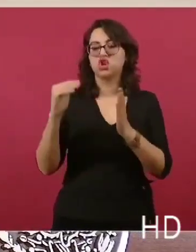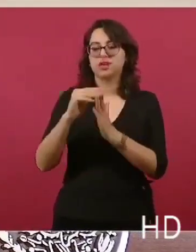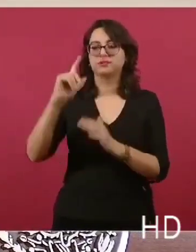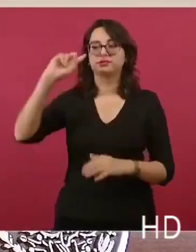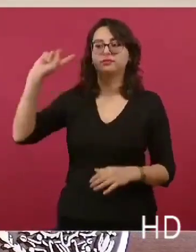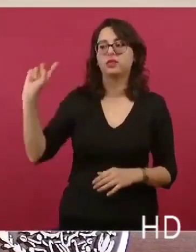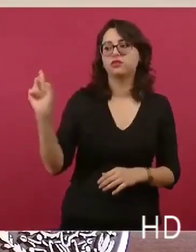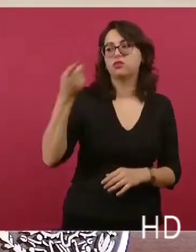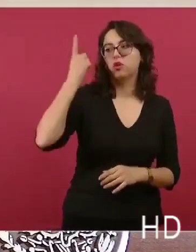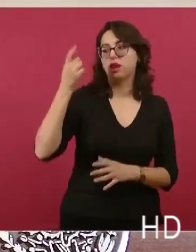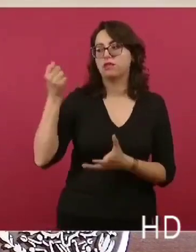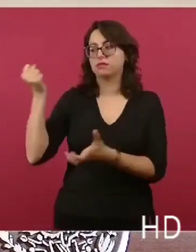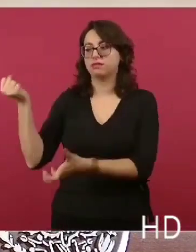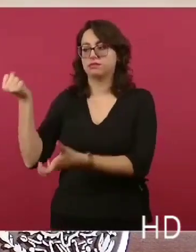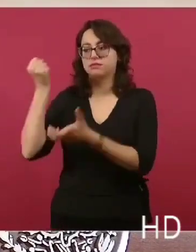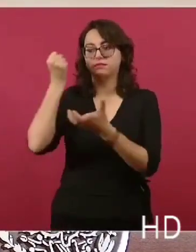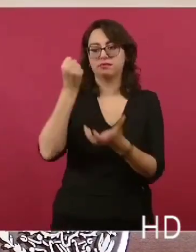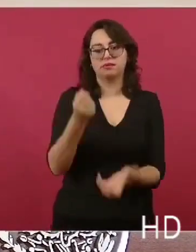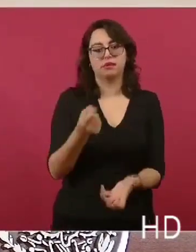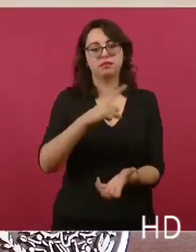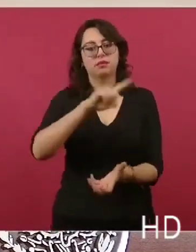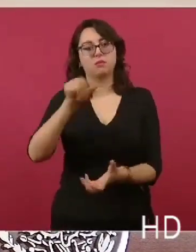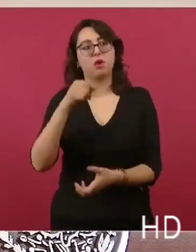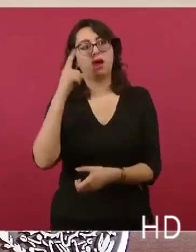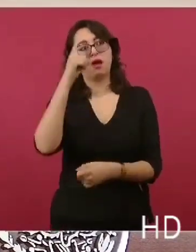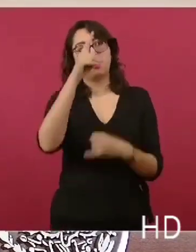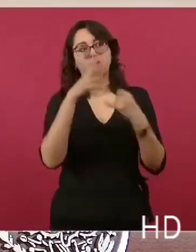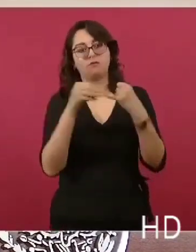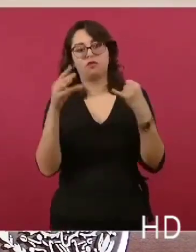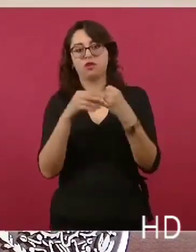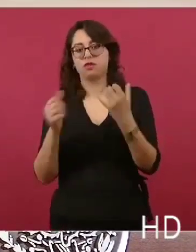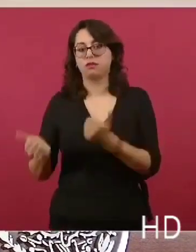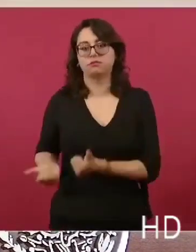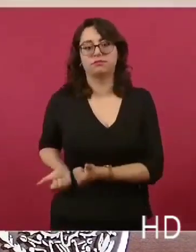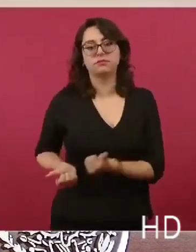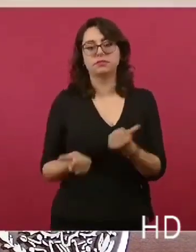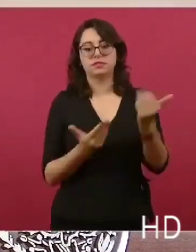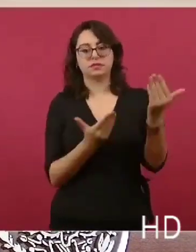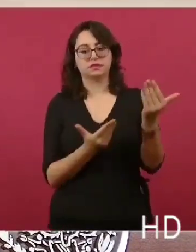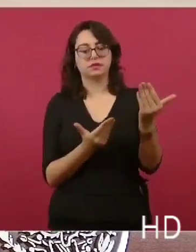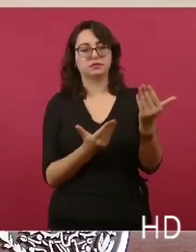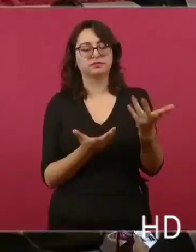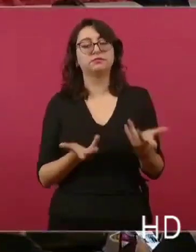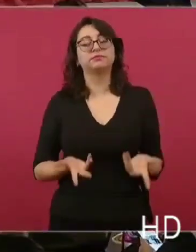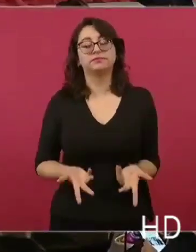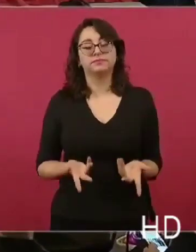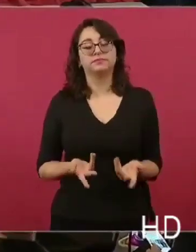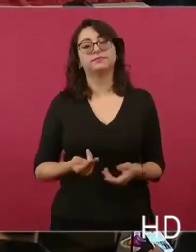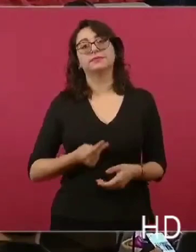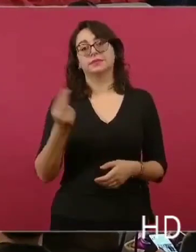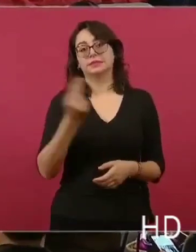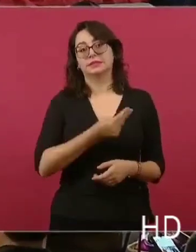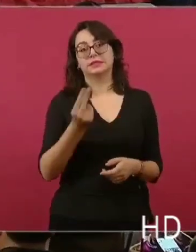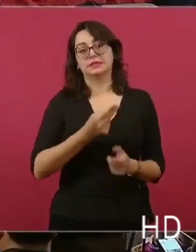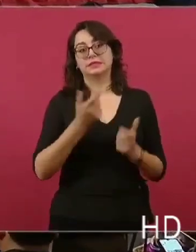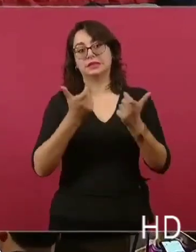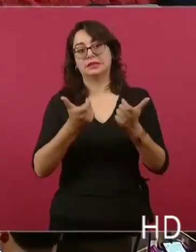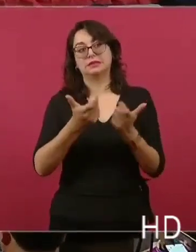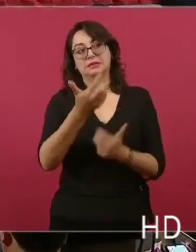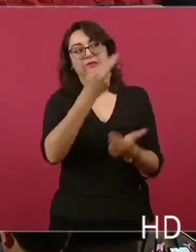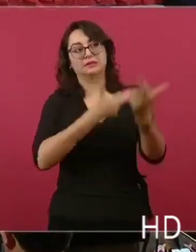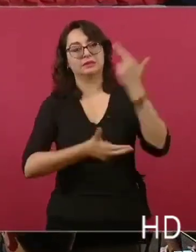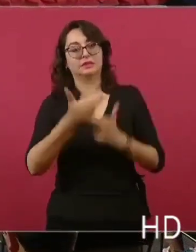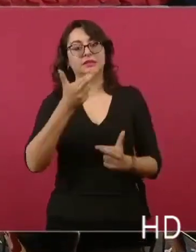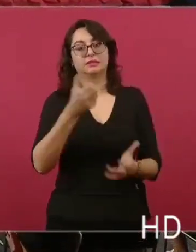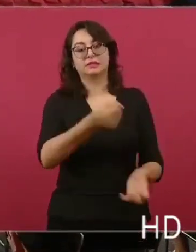pueda volver. Y la única forma que tenemos es yendo a un juzgado y